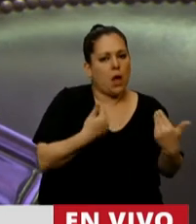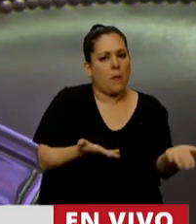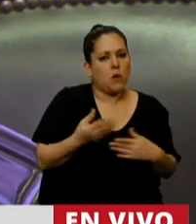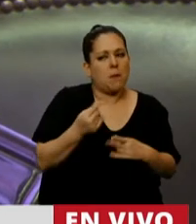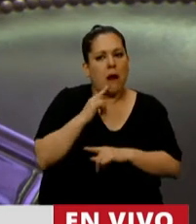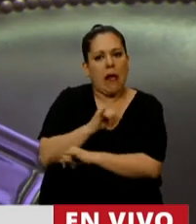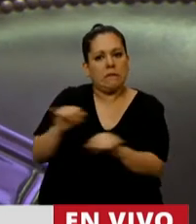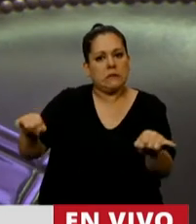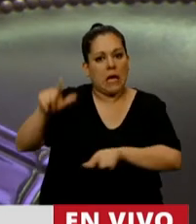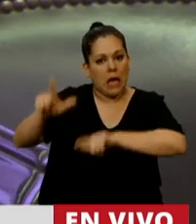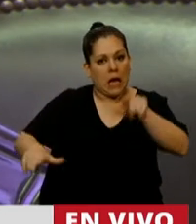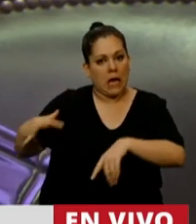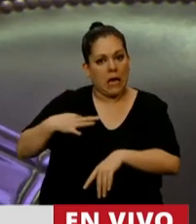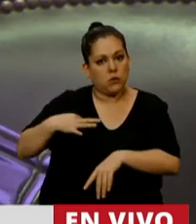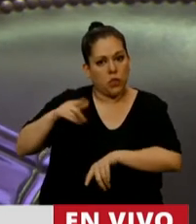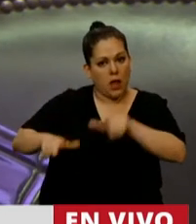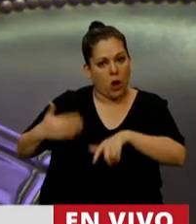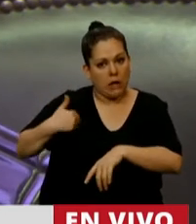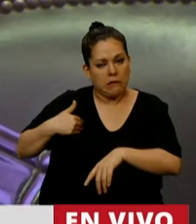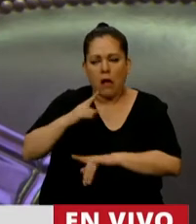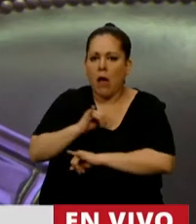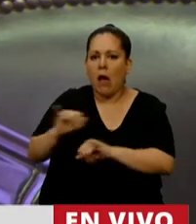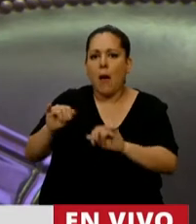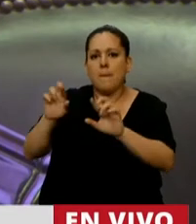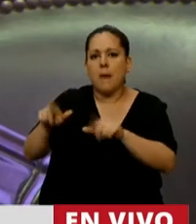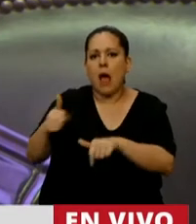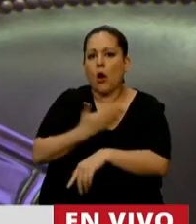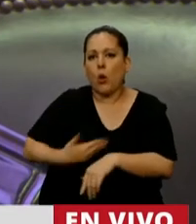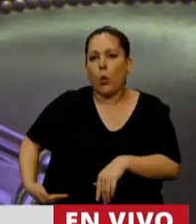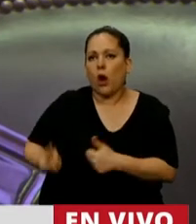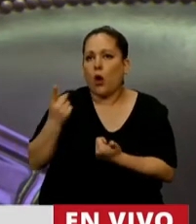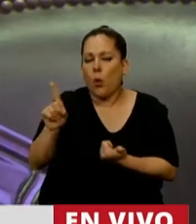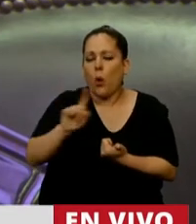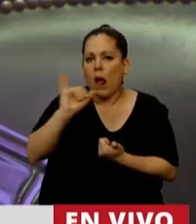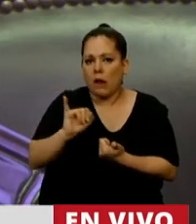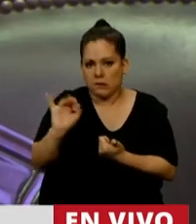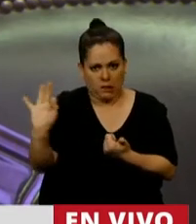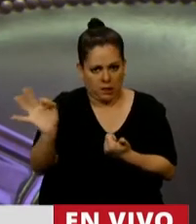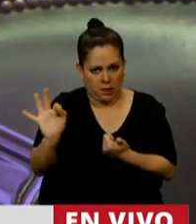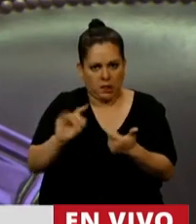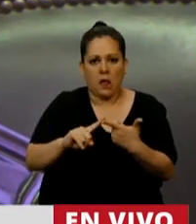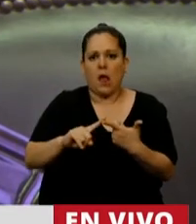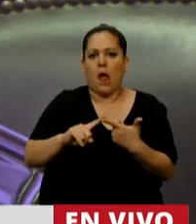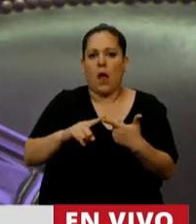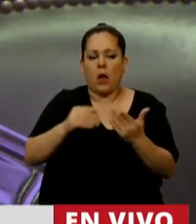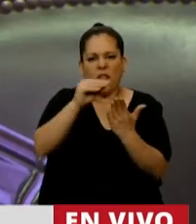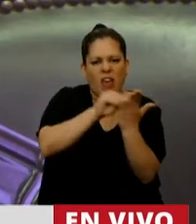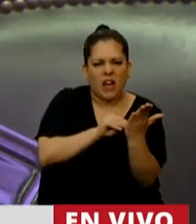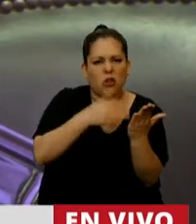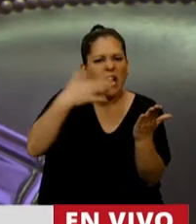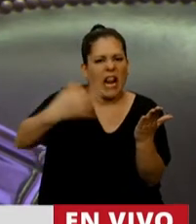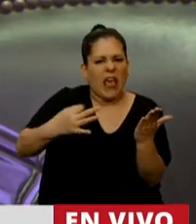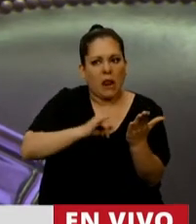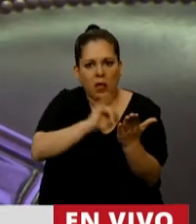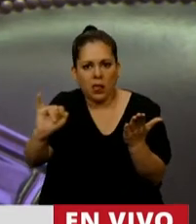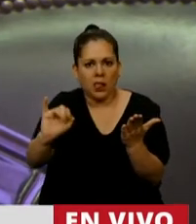argentina cuál es el plan de gobierno y un camino basado en datos reales. ¿Y por qué